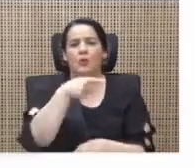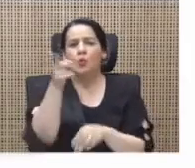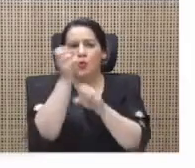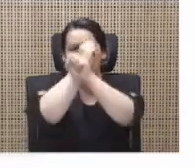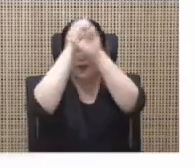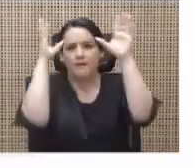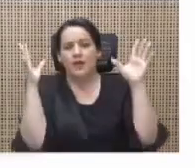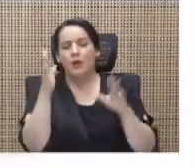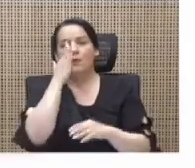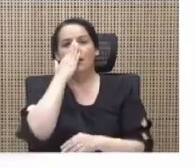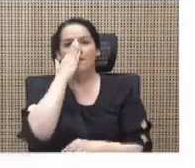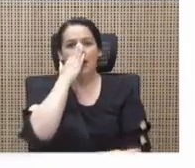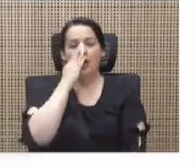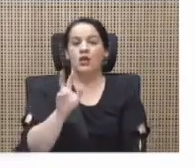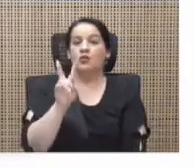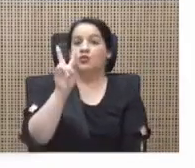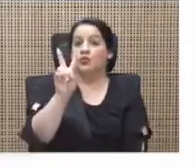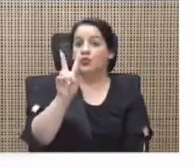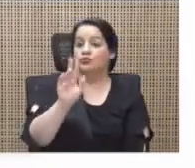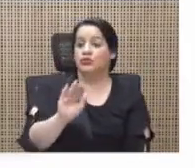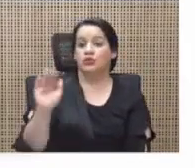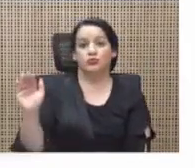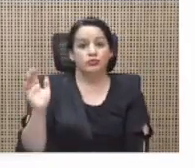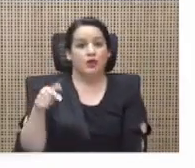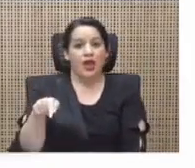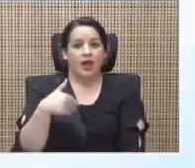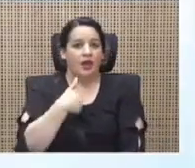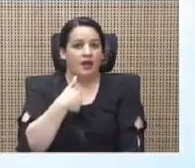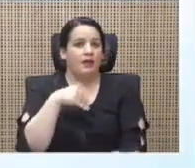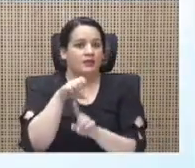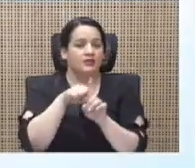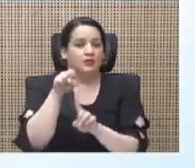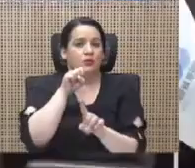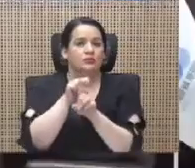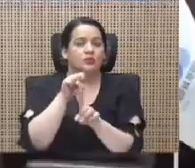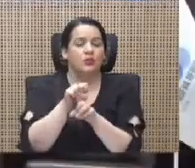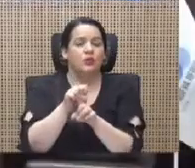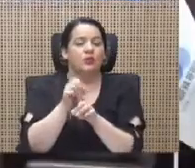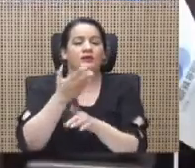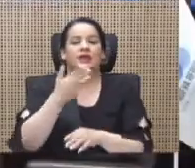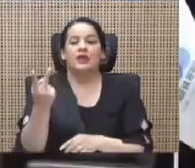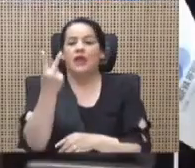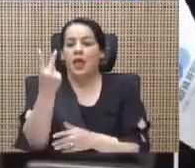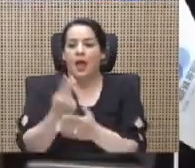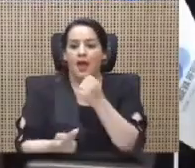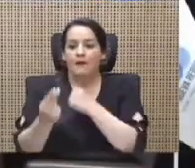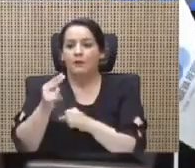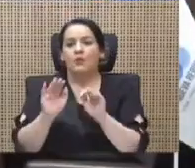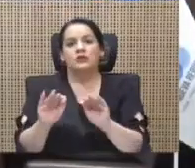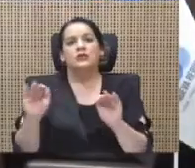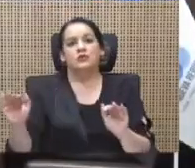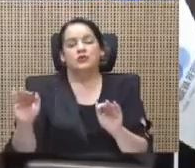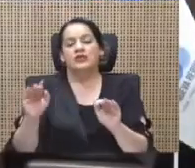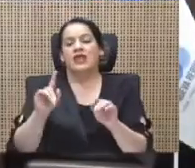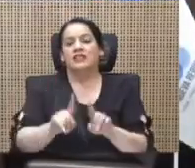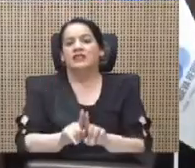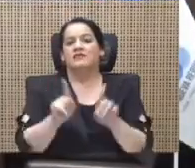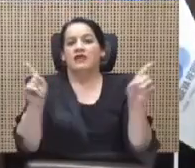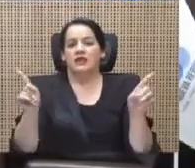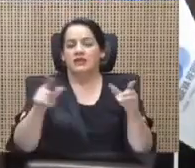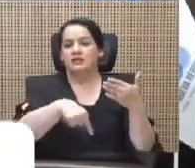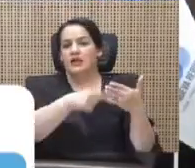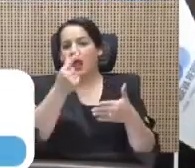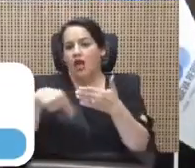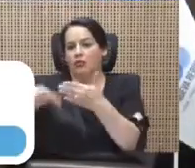entonces una madre de dos niños que tiene la situación de que los dos niños están en diferentes grados y tiene que enviarlos a